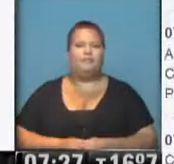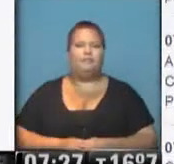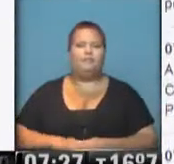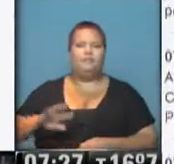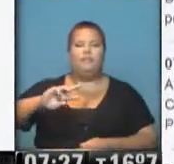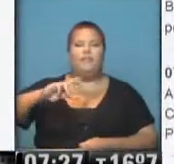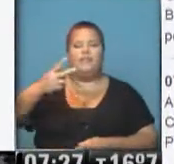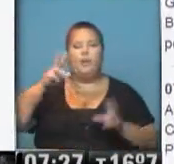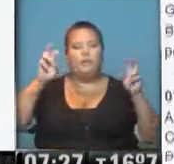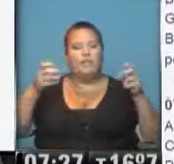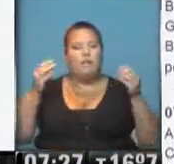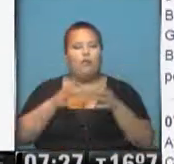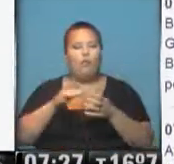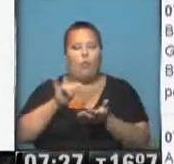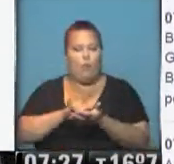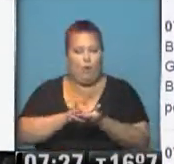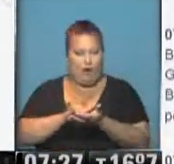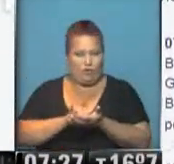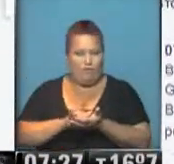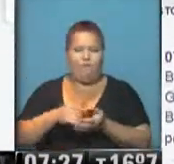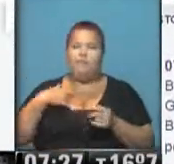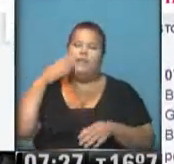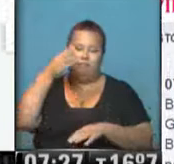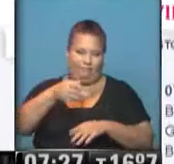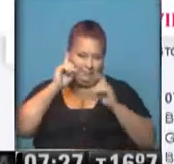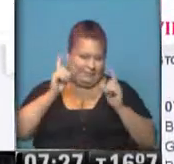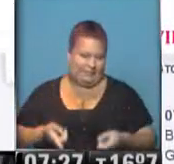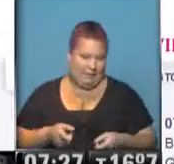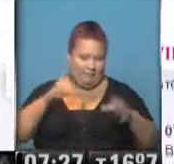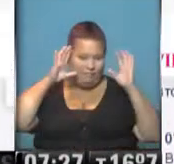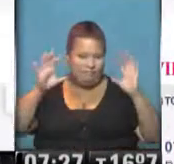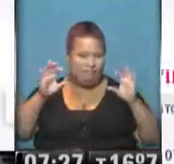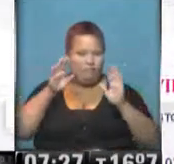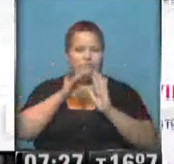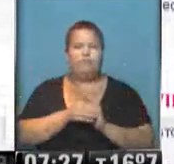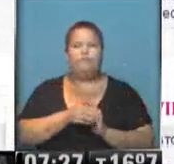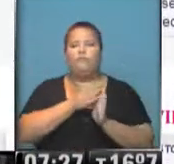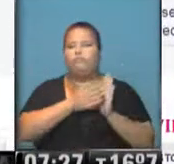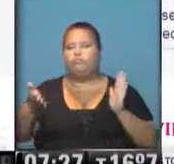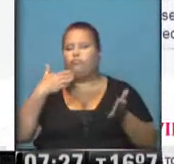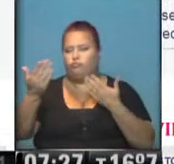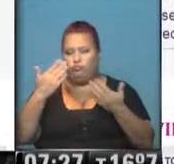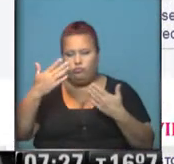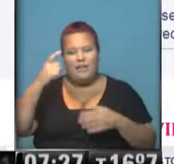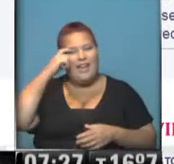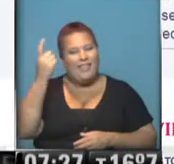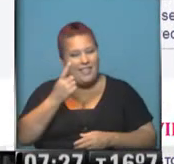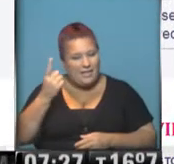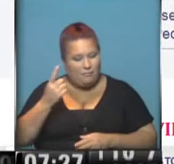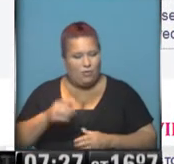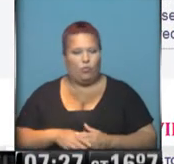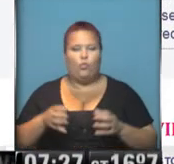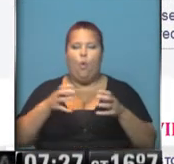el segundo circuito de Nueva York. Vamos a estar allí también, recordando todo lo expuesto. Van a tener 10 minutos la